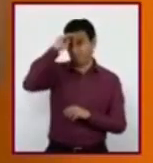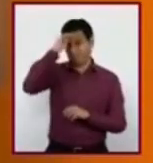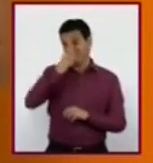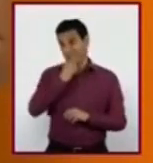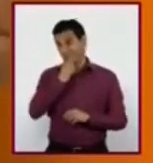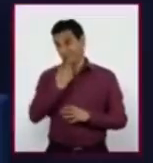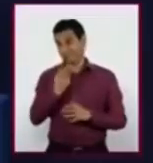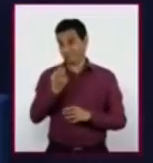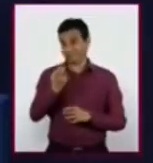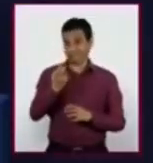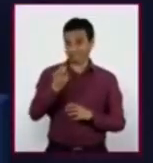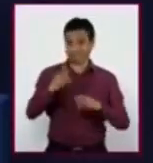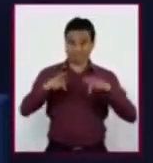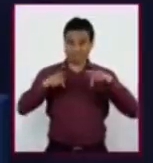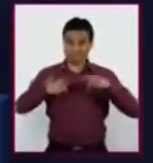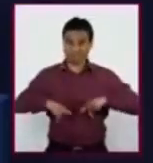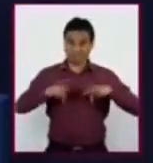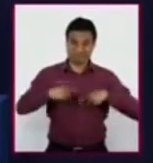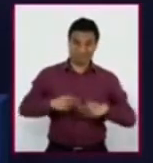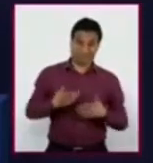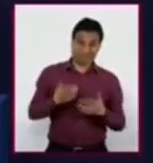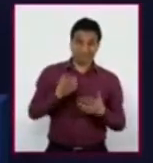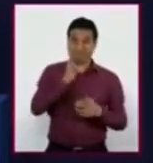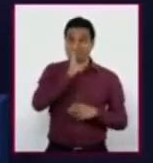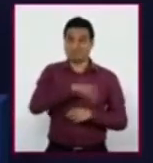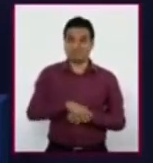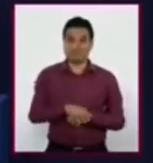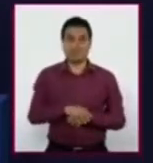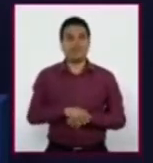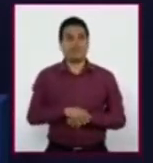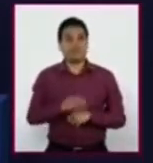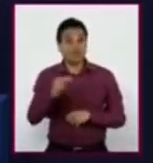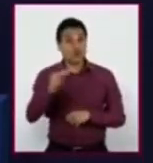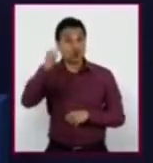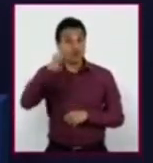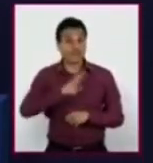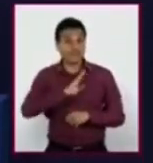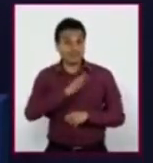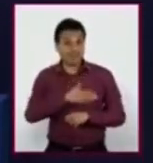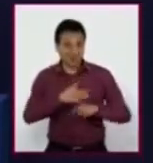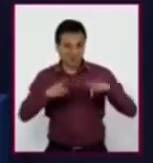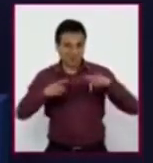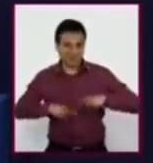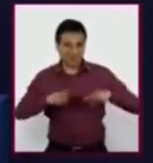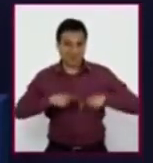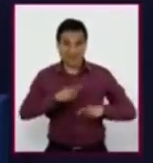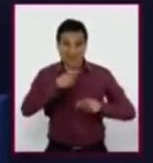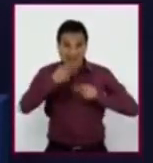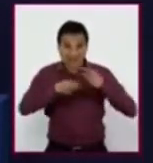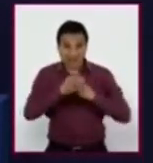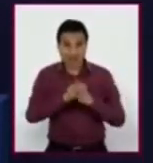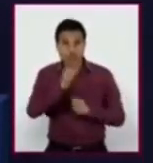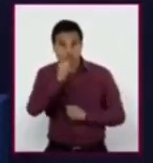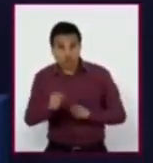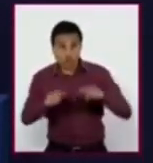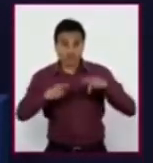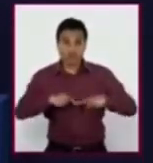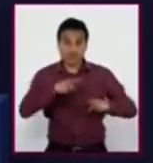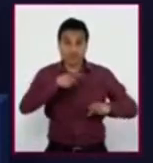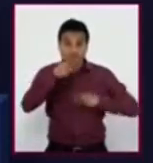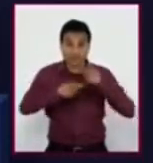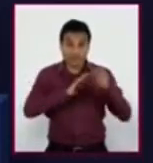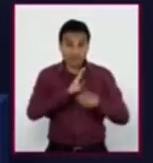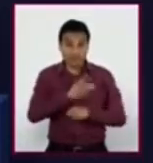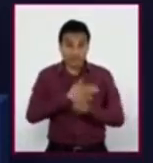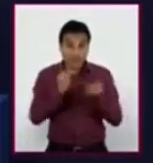o sus hablantes. Me he dado cuenta que el español del norte de México no suena igual que el español del sur, así